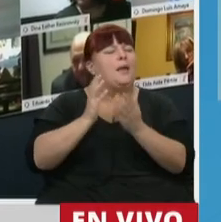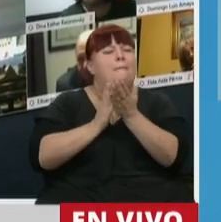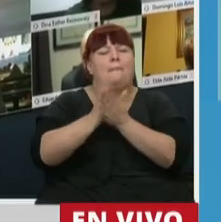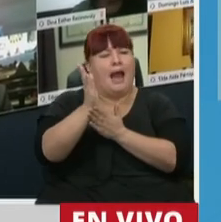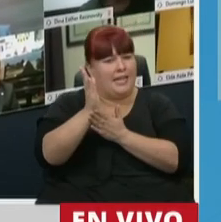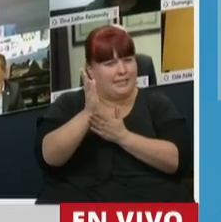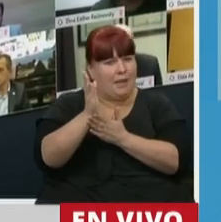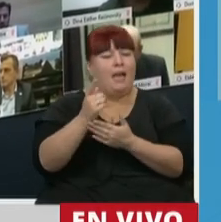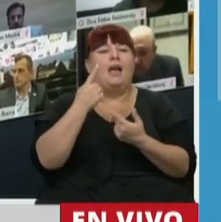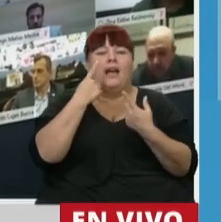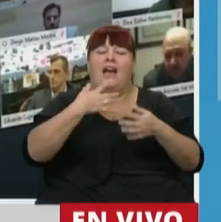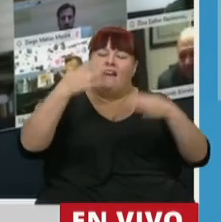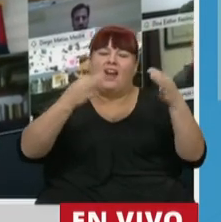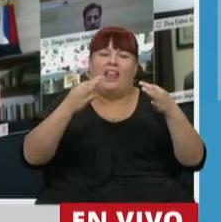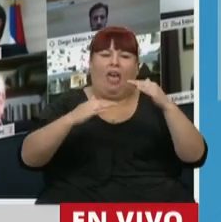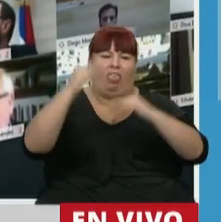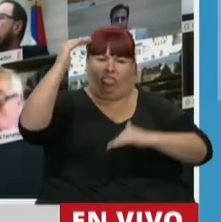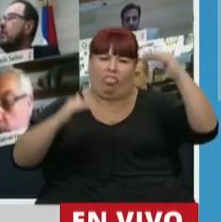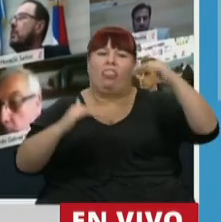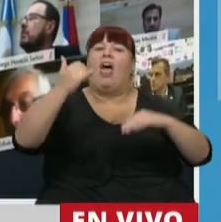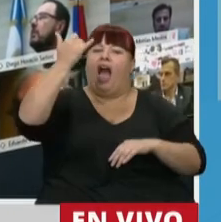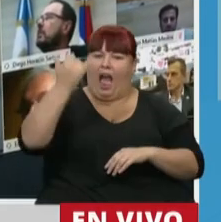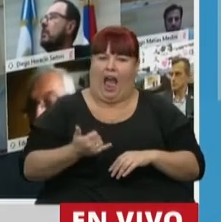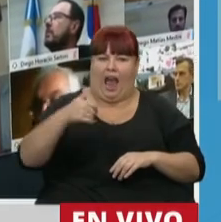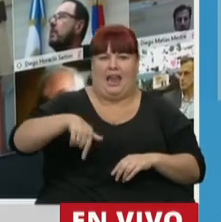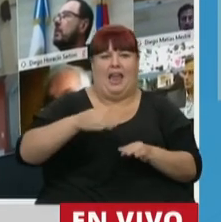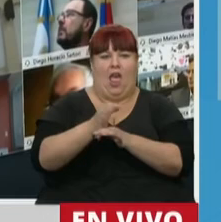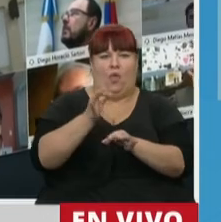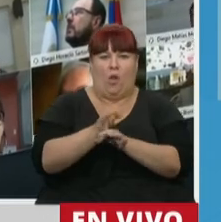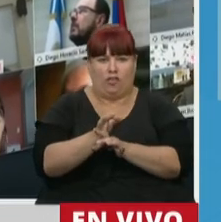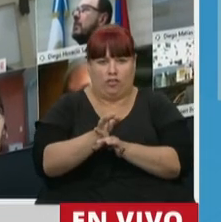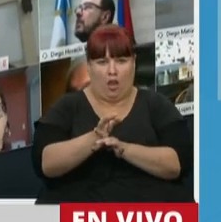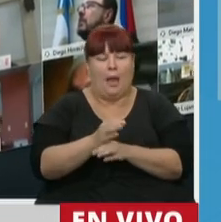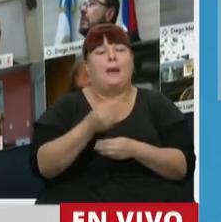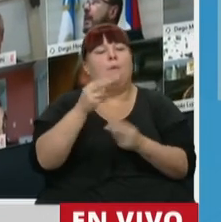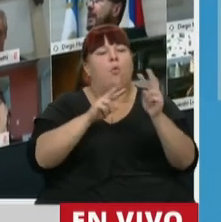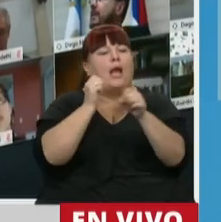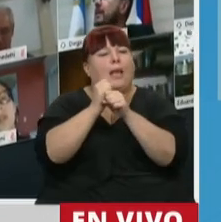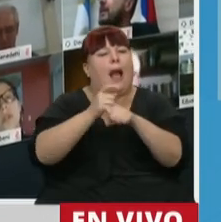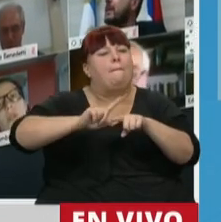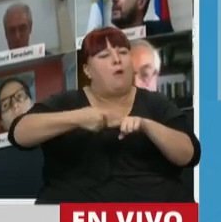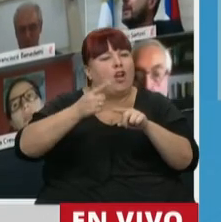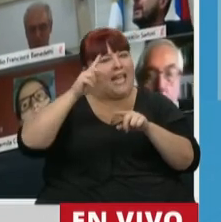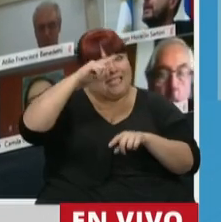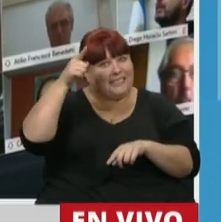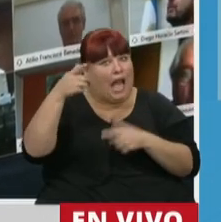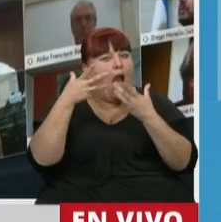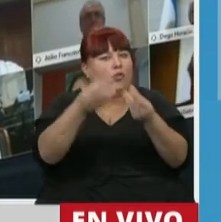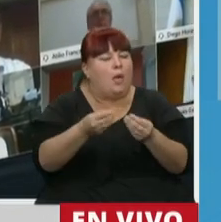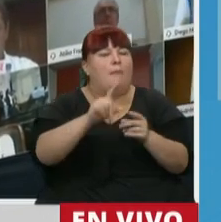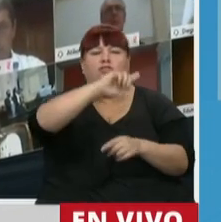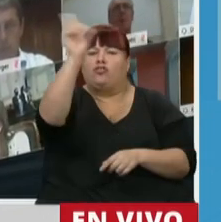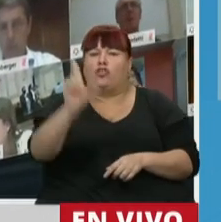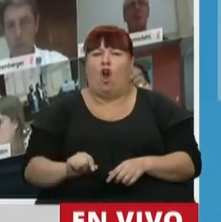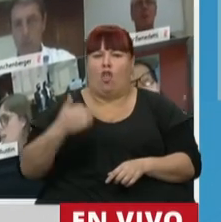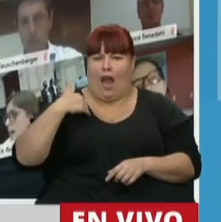siempre mirar en serio las desigualdades que atraviesan nuestro sistema educativo para trabajar en políticas de Estado a lo largo y